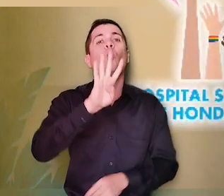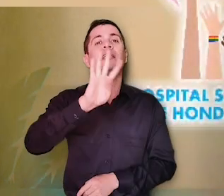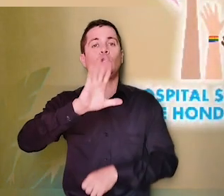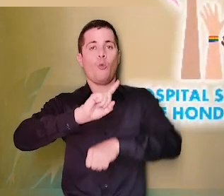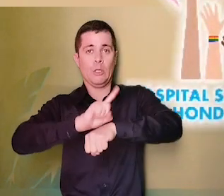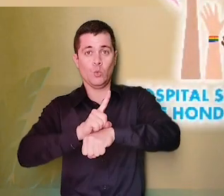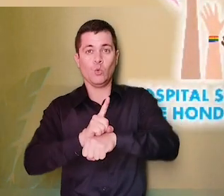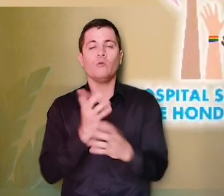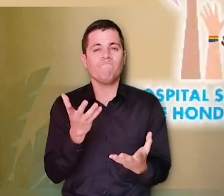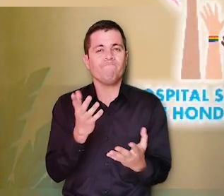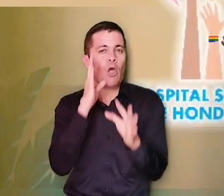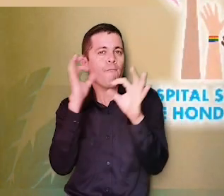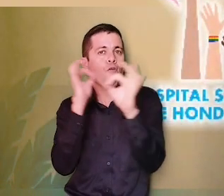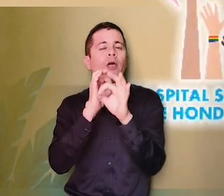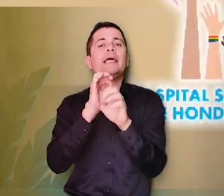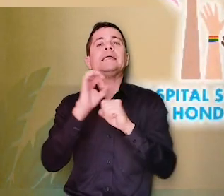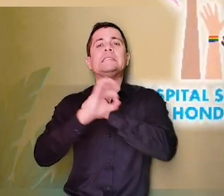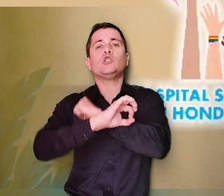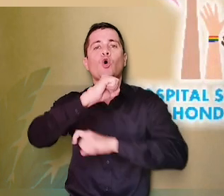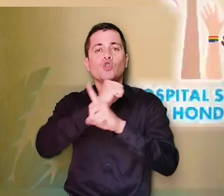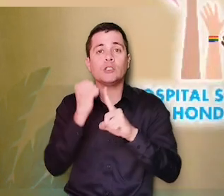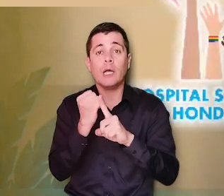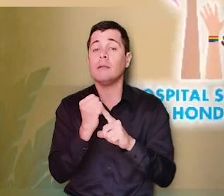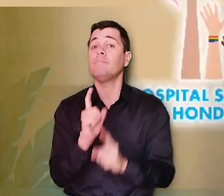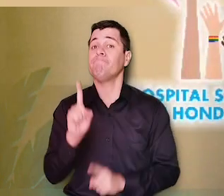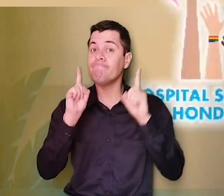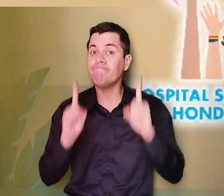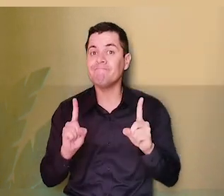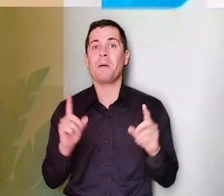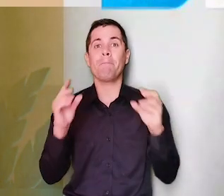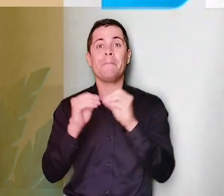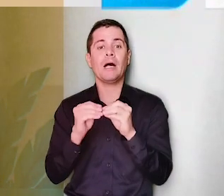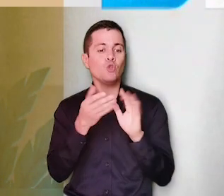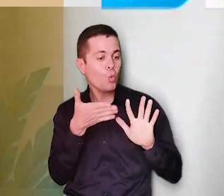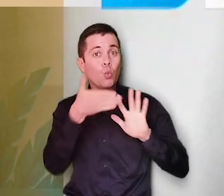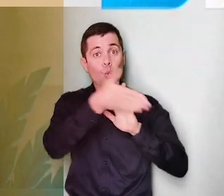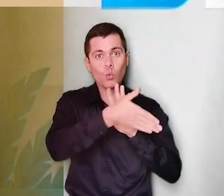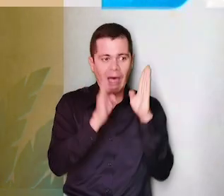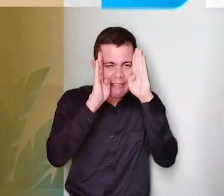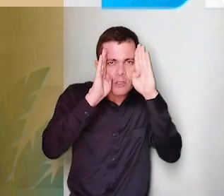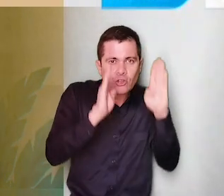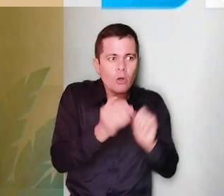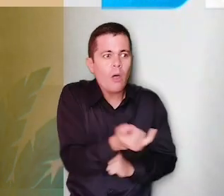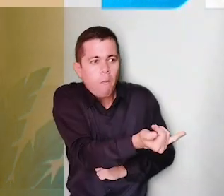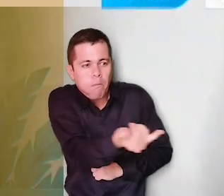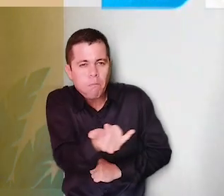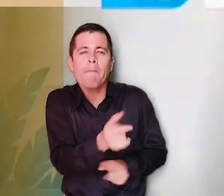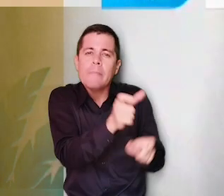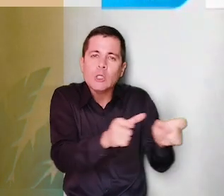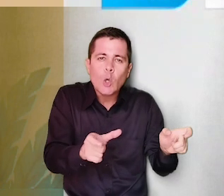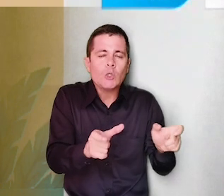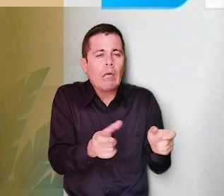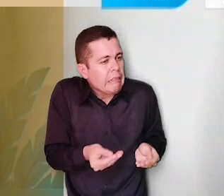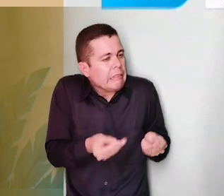de 45 minutos, con enfoque psicosocial. Cabe anotar que contamos con una ruta de atención pensada